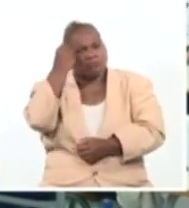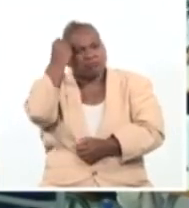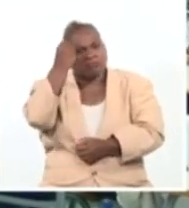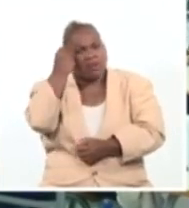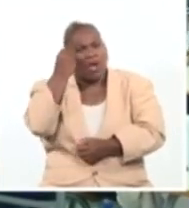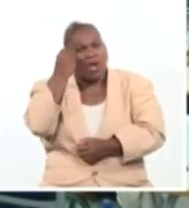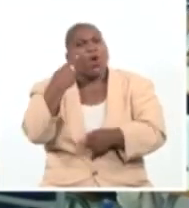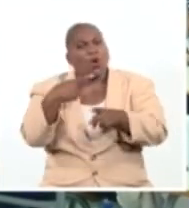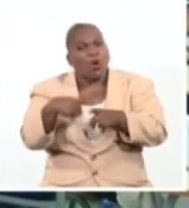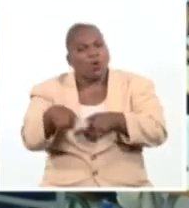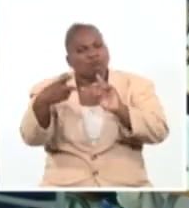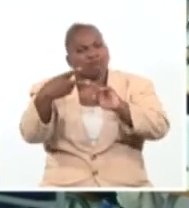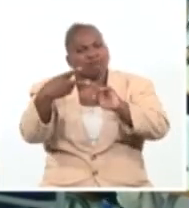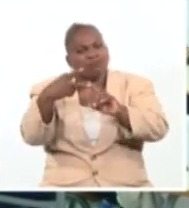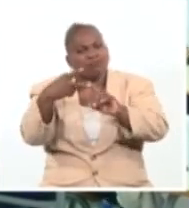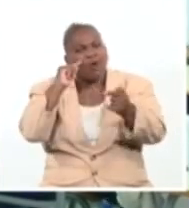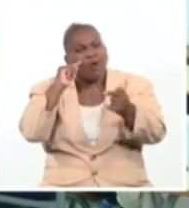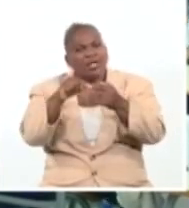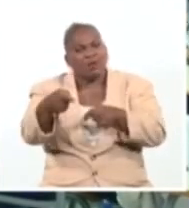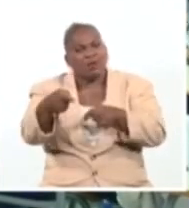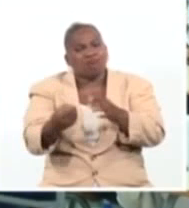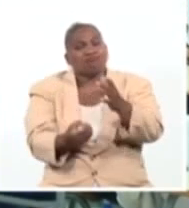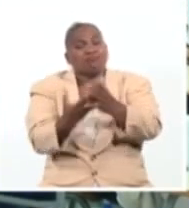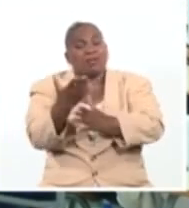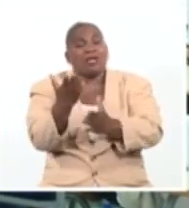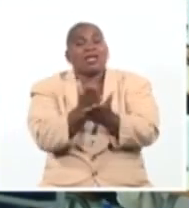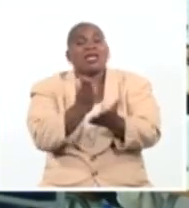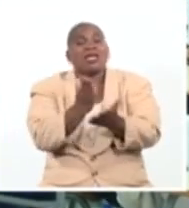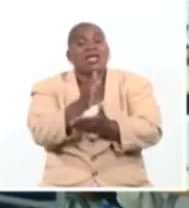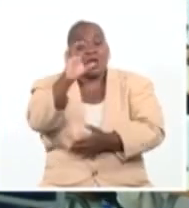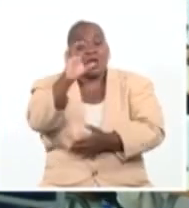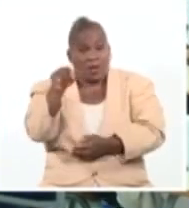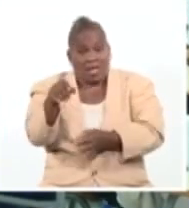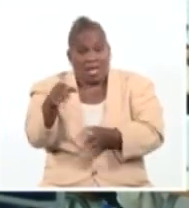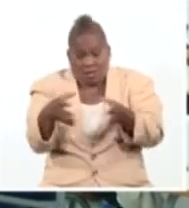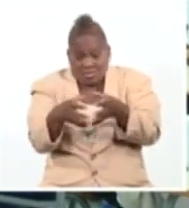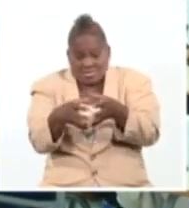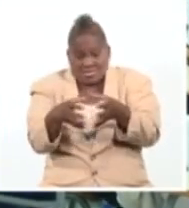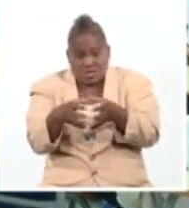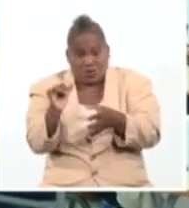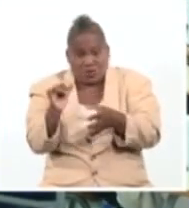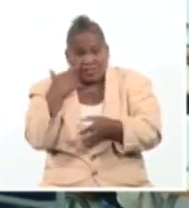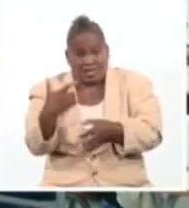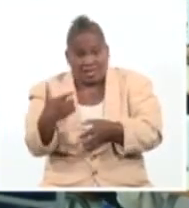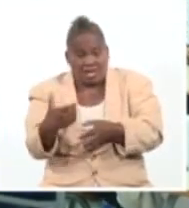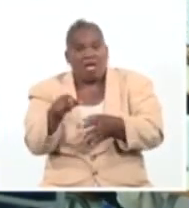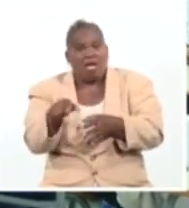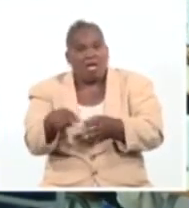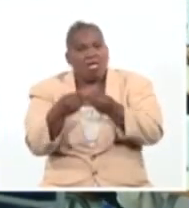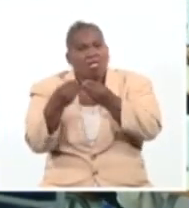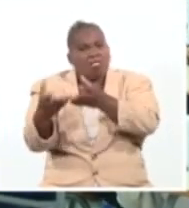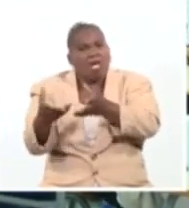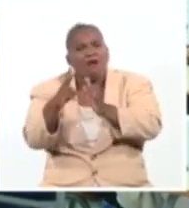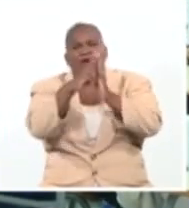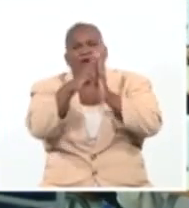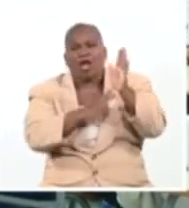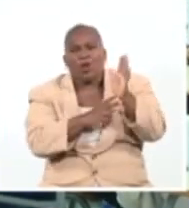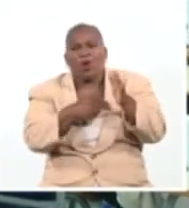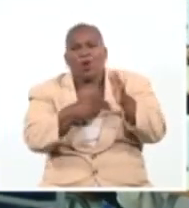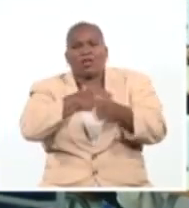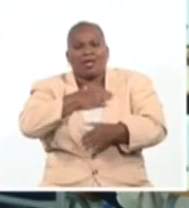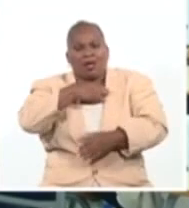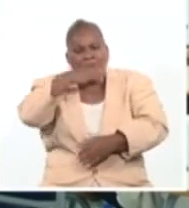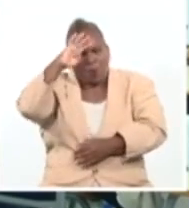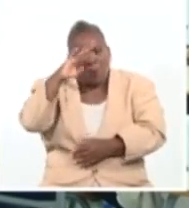objetivo que se recibe con la creación en la escuela de este círculo de interés es la de promover valores, valores patrios, valores